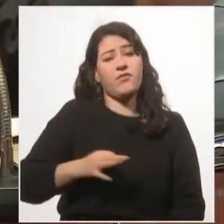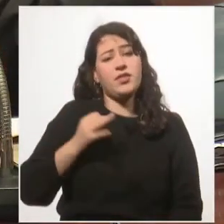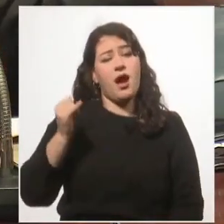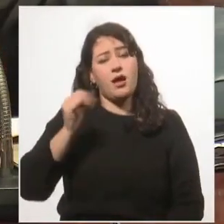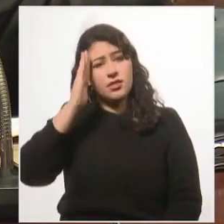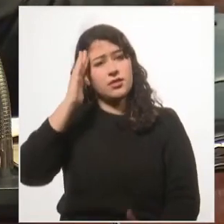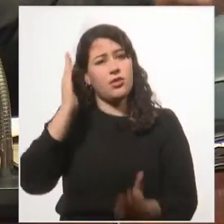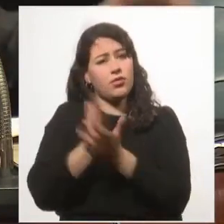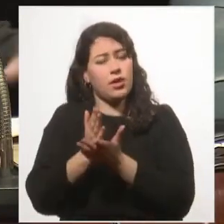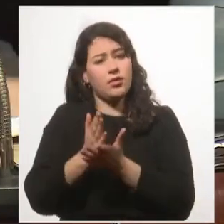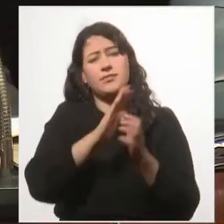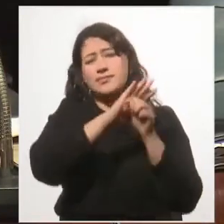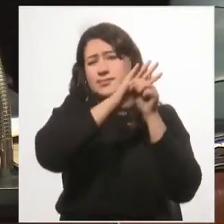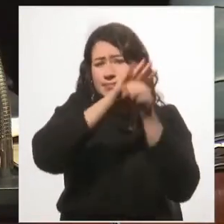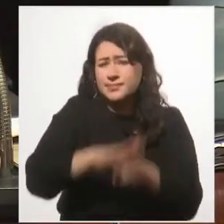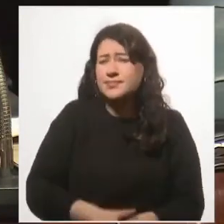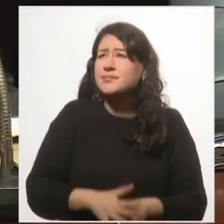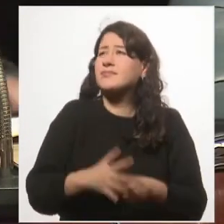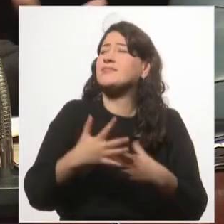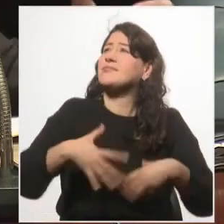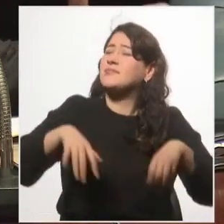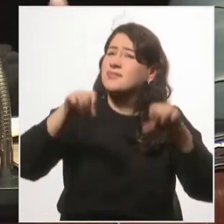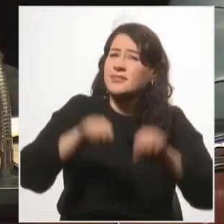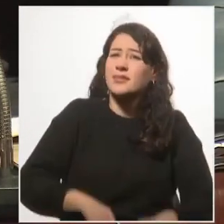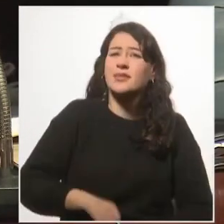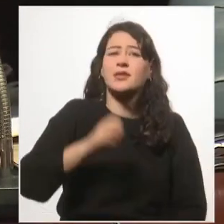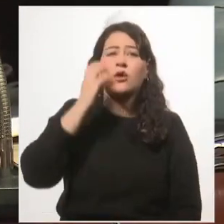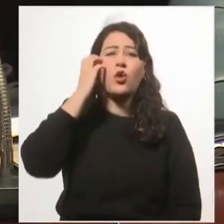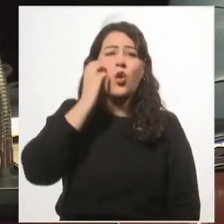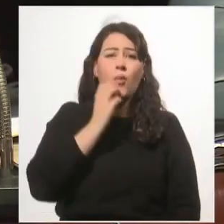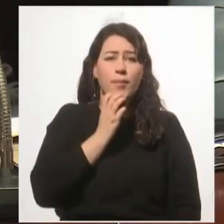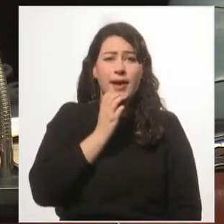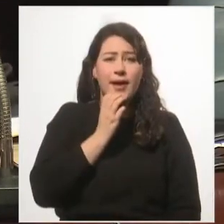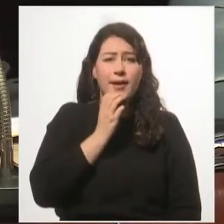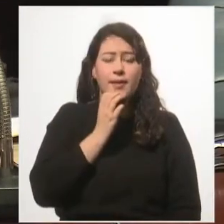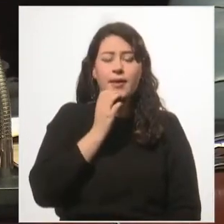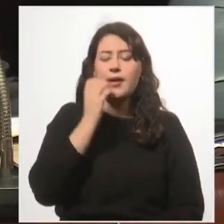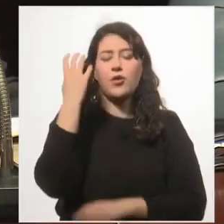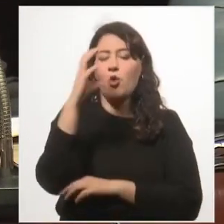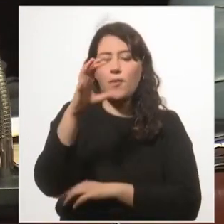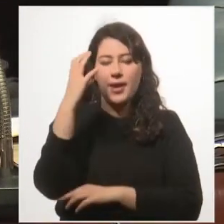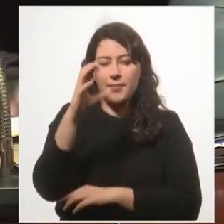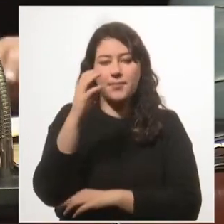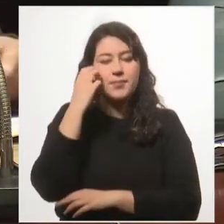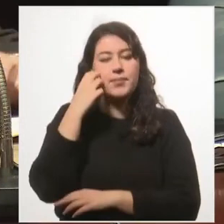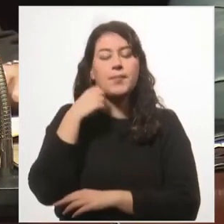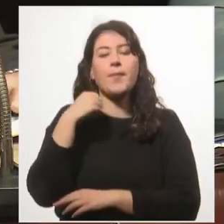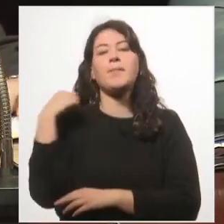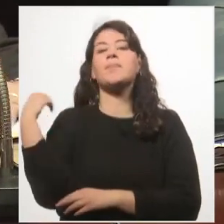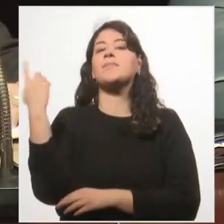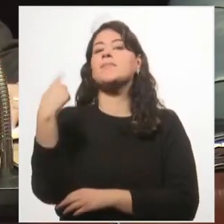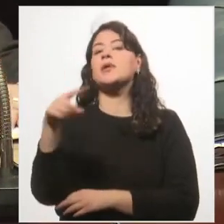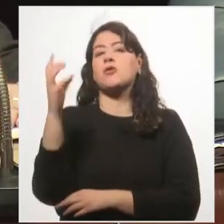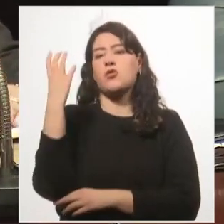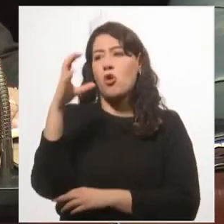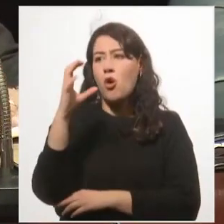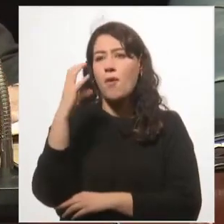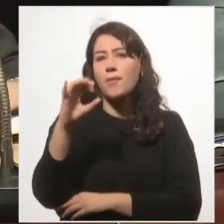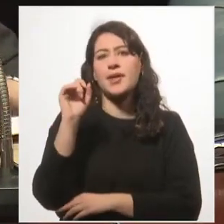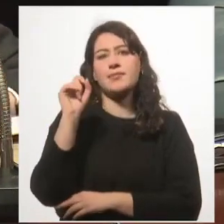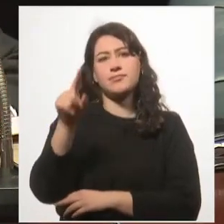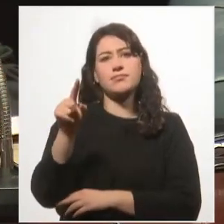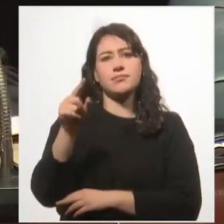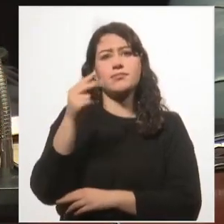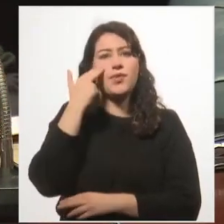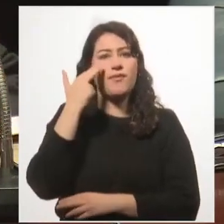ha habido una represión cruel en Colombia. Pero Colombia, aunque sea con todos los defectos que pueda tener su